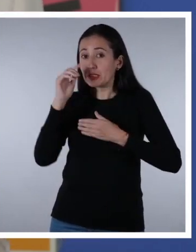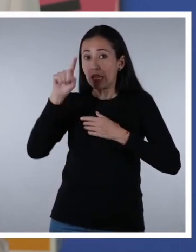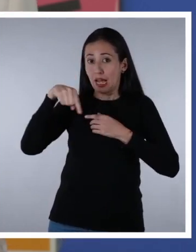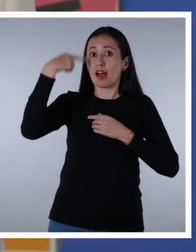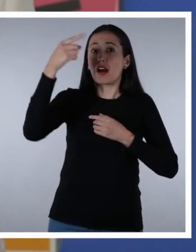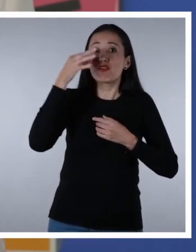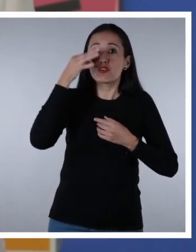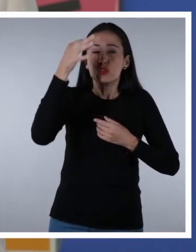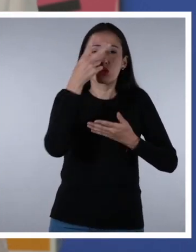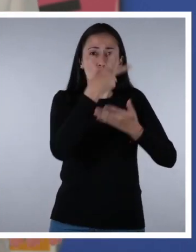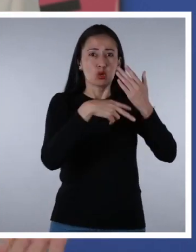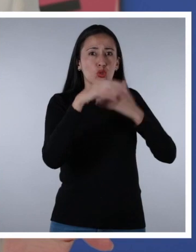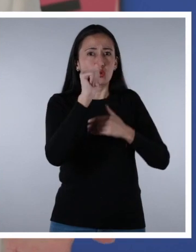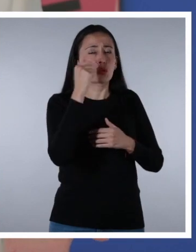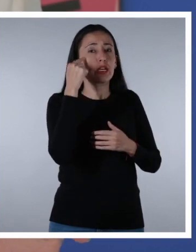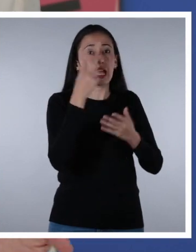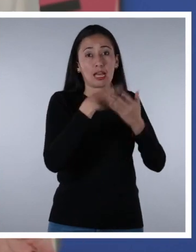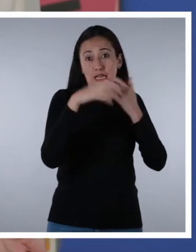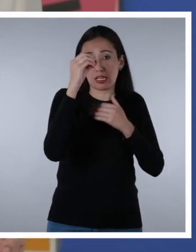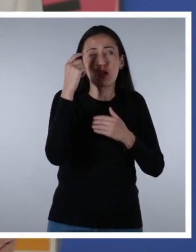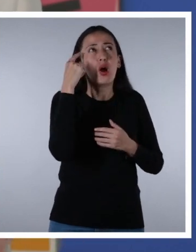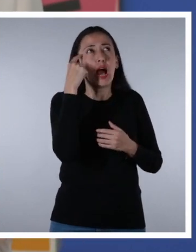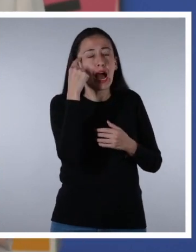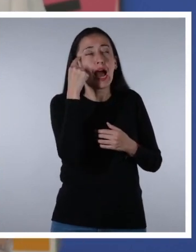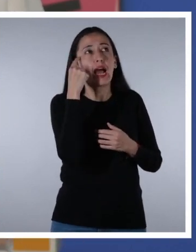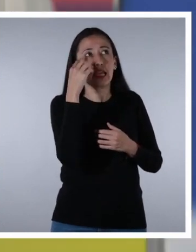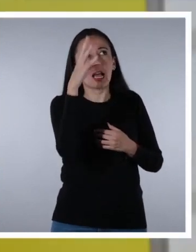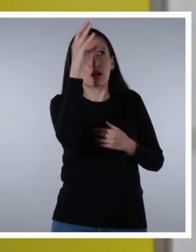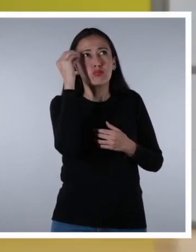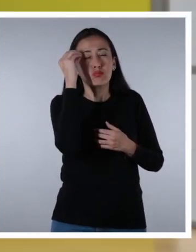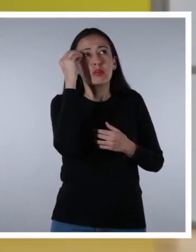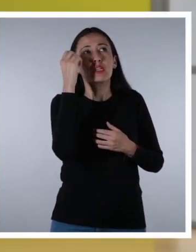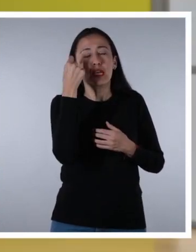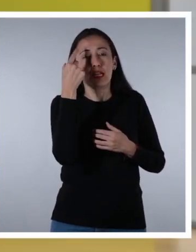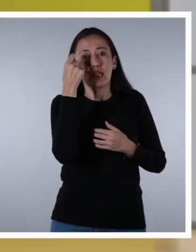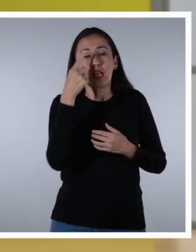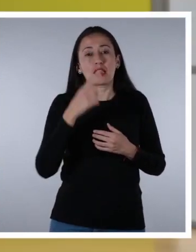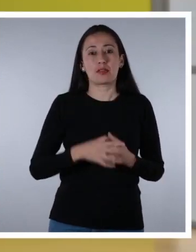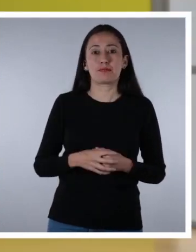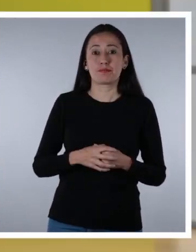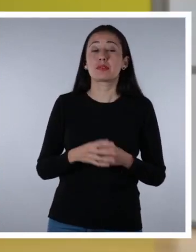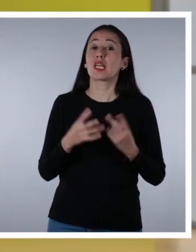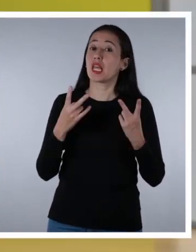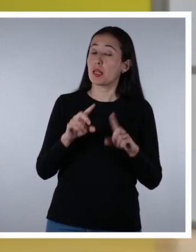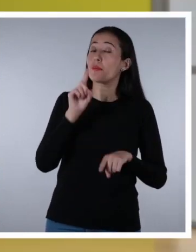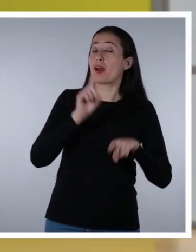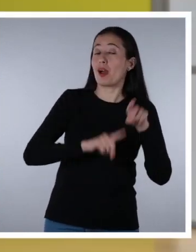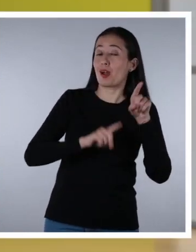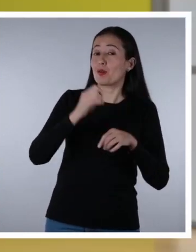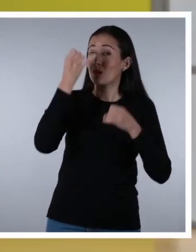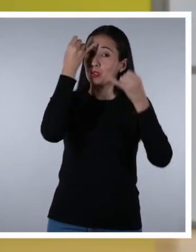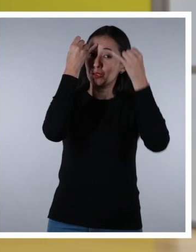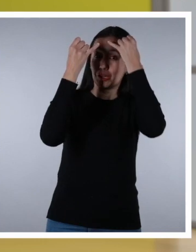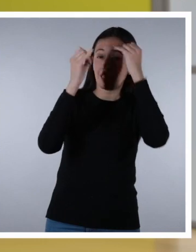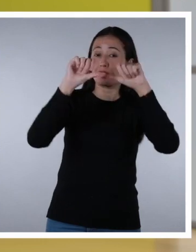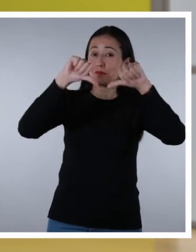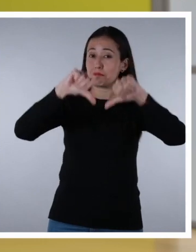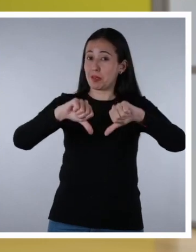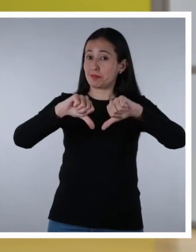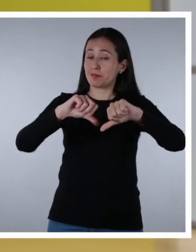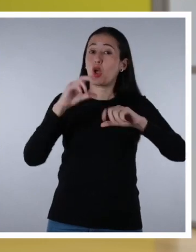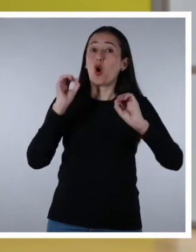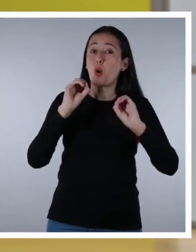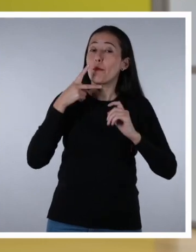más adelante, puedan tomar decisiones libres e informadas. También tendrás que desmentir mitos sobre la sexualidad.